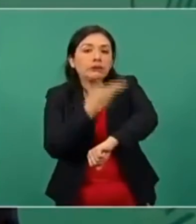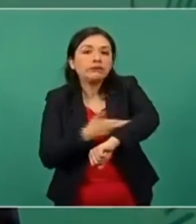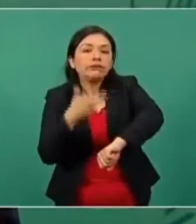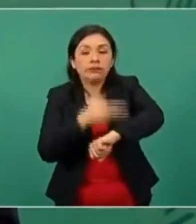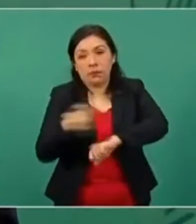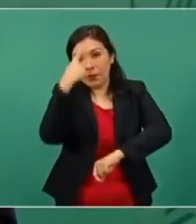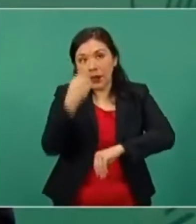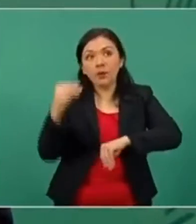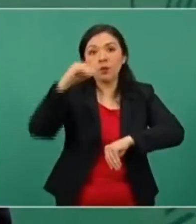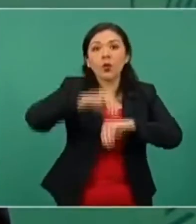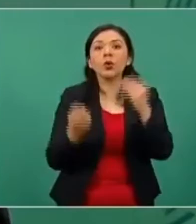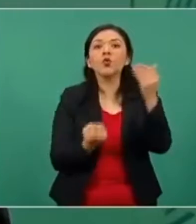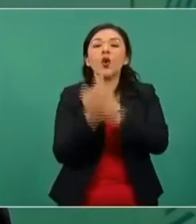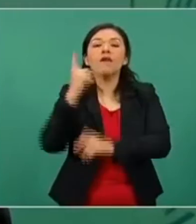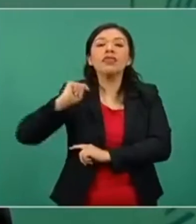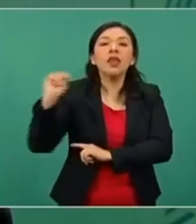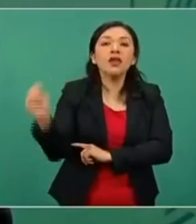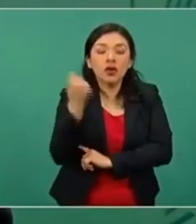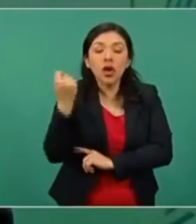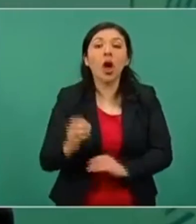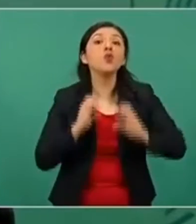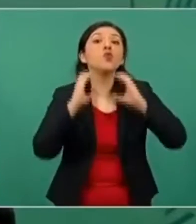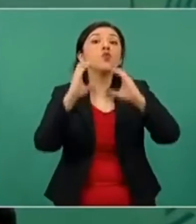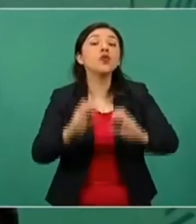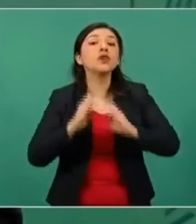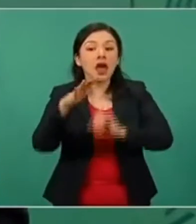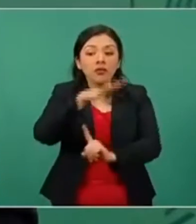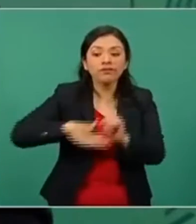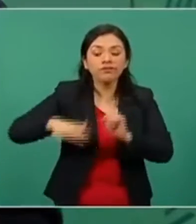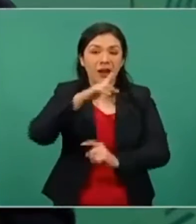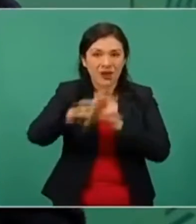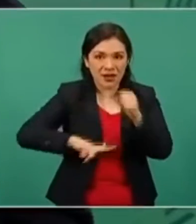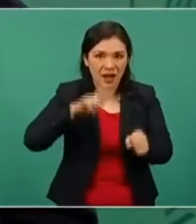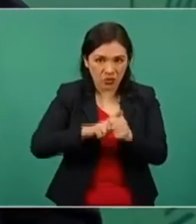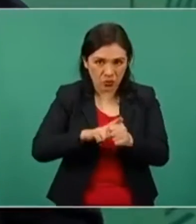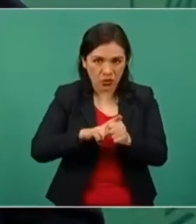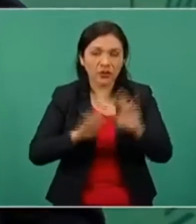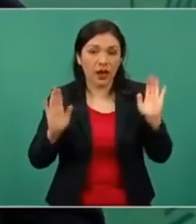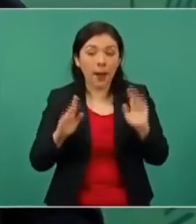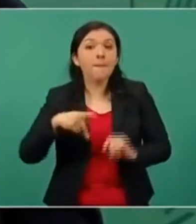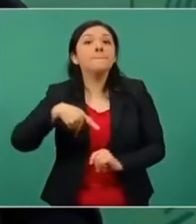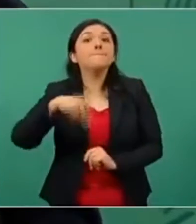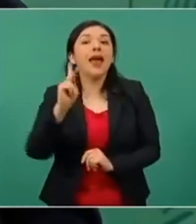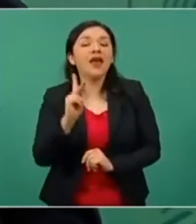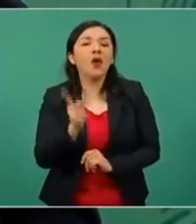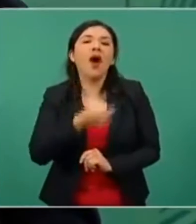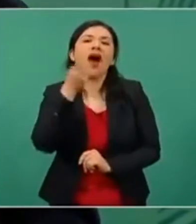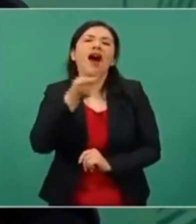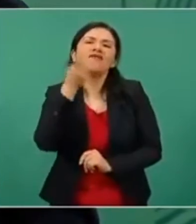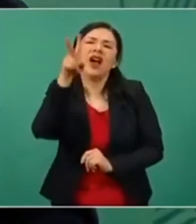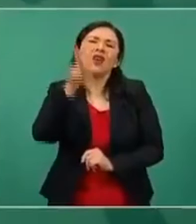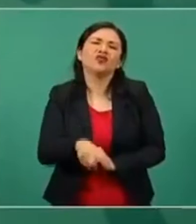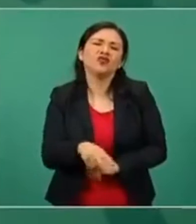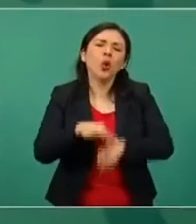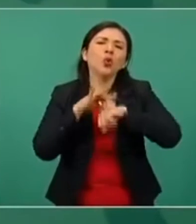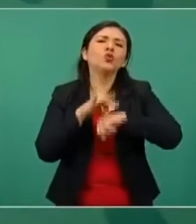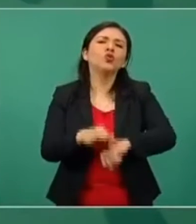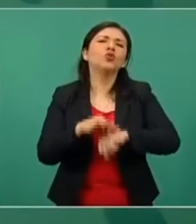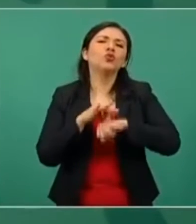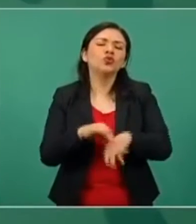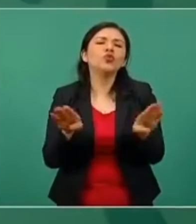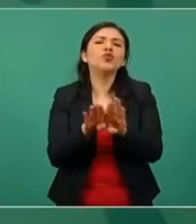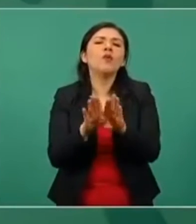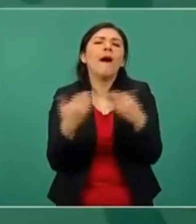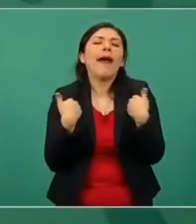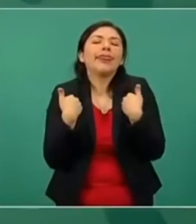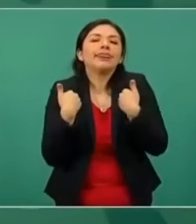nuevas tecnologías, cuidando el medio ambiente, pero también con realismo, entendiendo